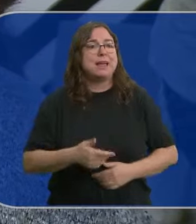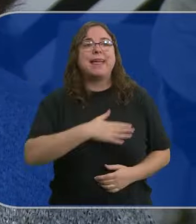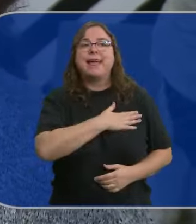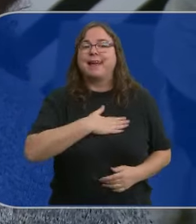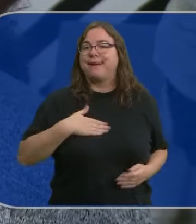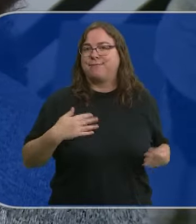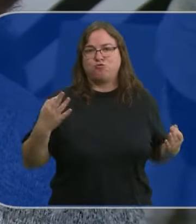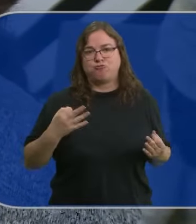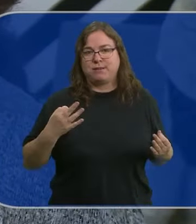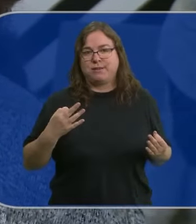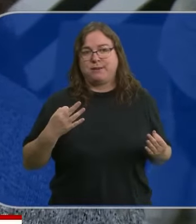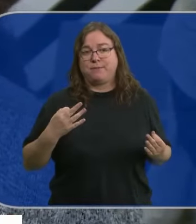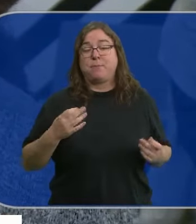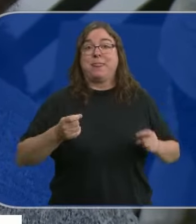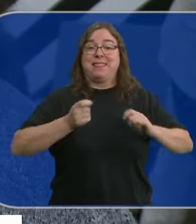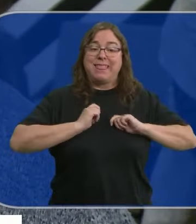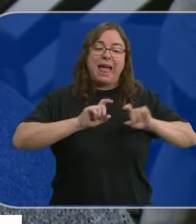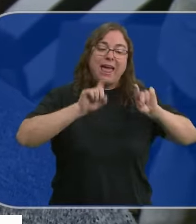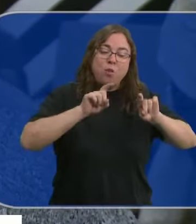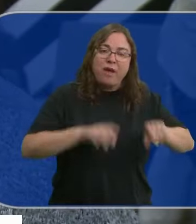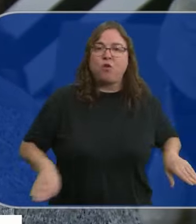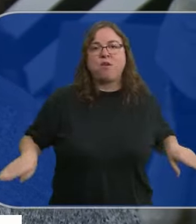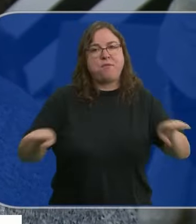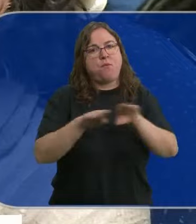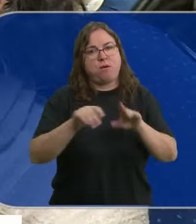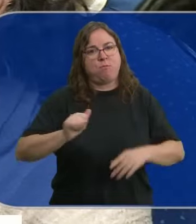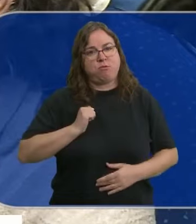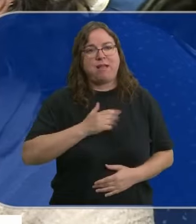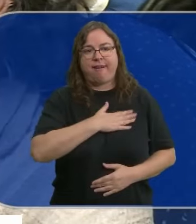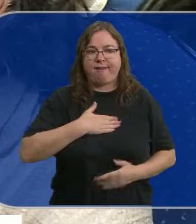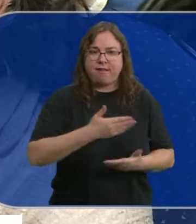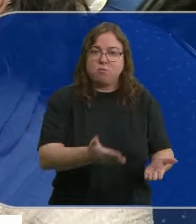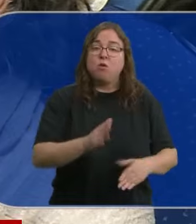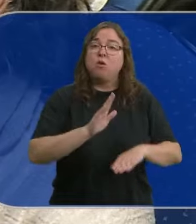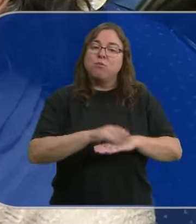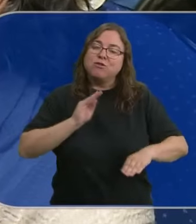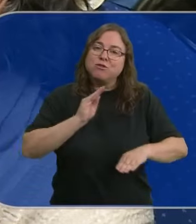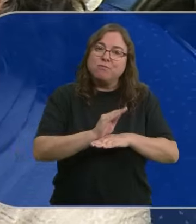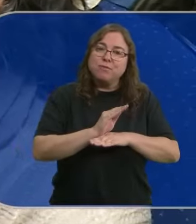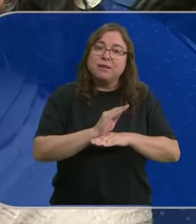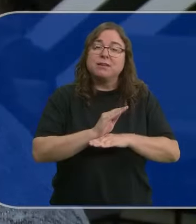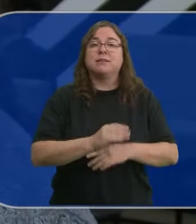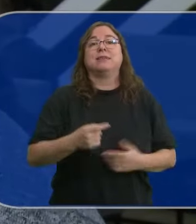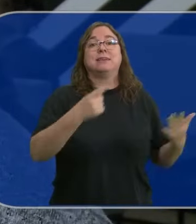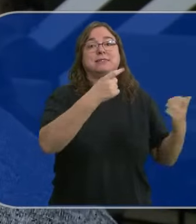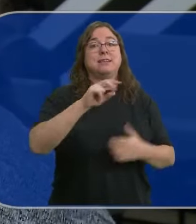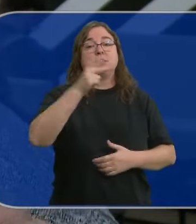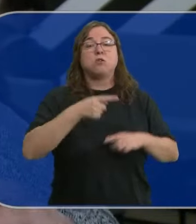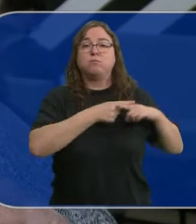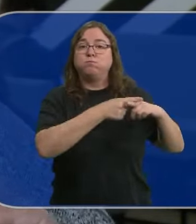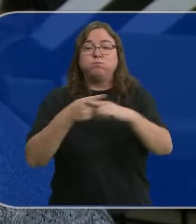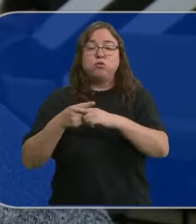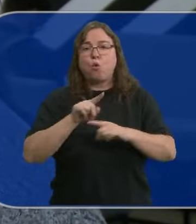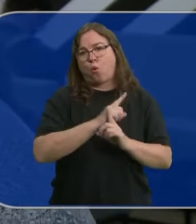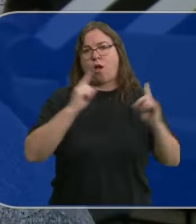Queremos que obtengan una educación en igualdad de oportunidades. Para eso van estas becas. Los 600 euros se reparten a lo